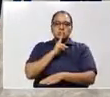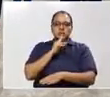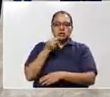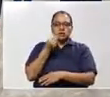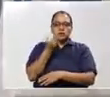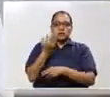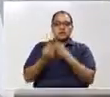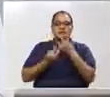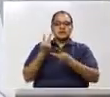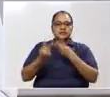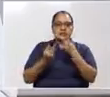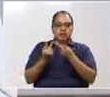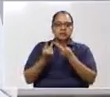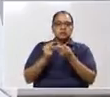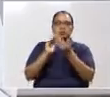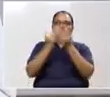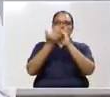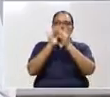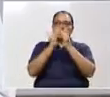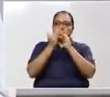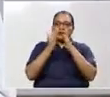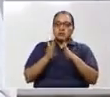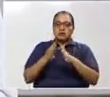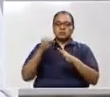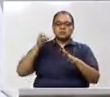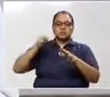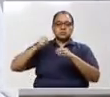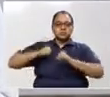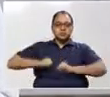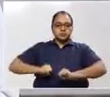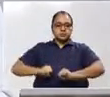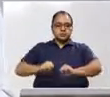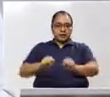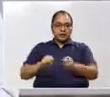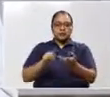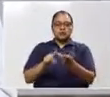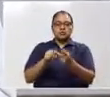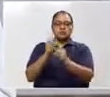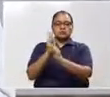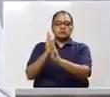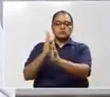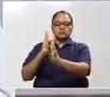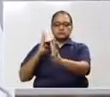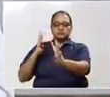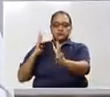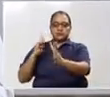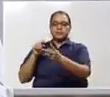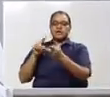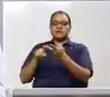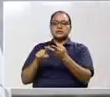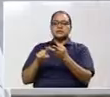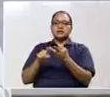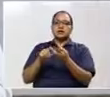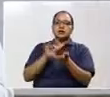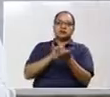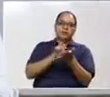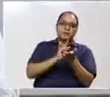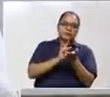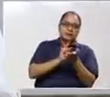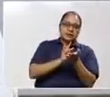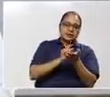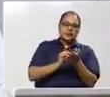ciudadanos a los supermercados, a las farmacias, de igual manera